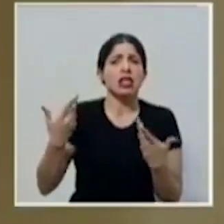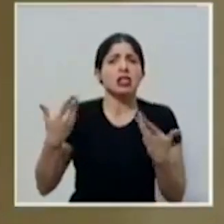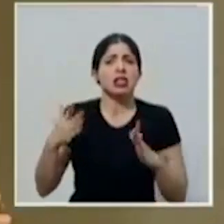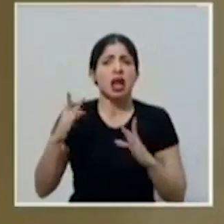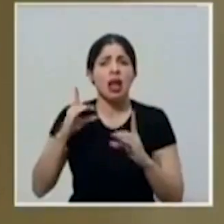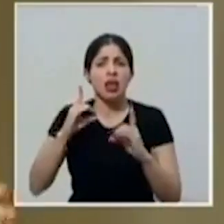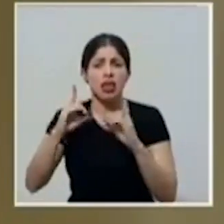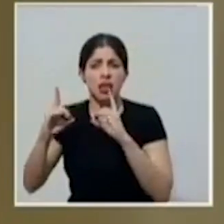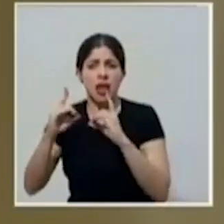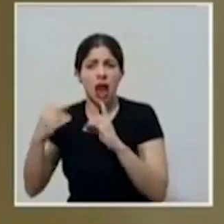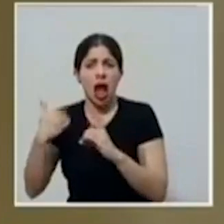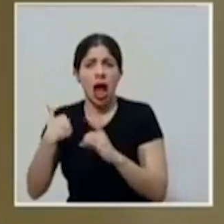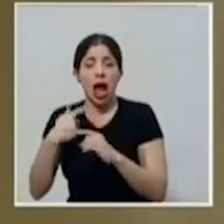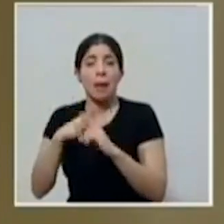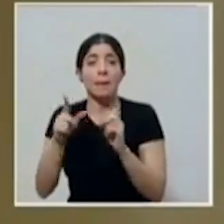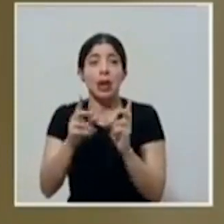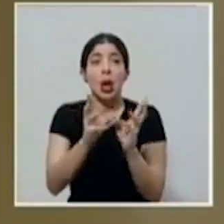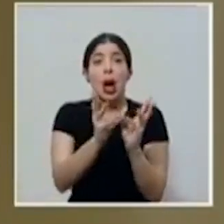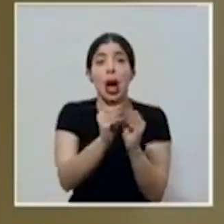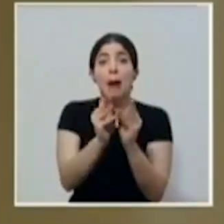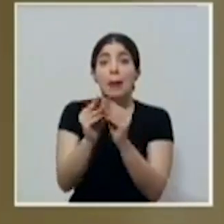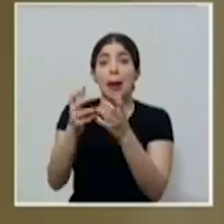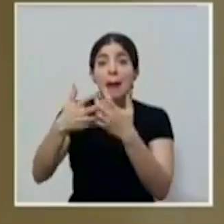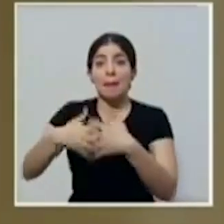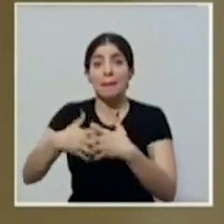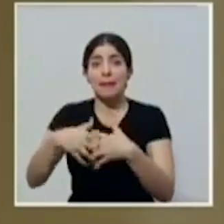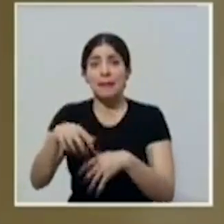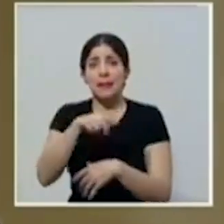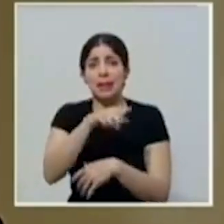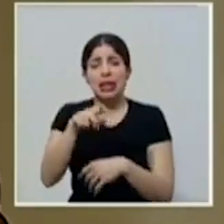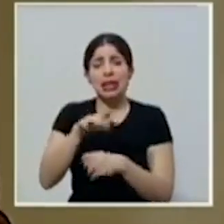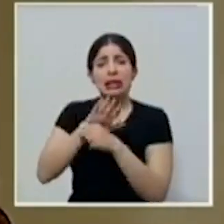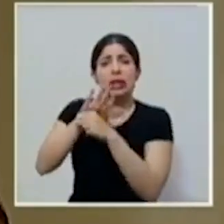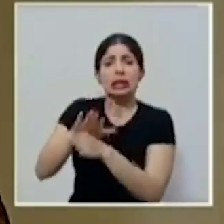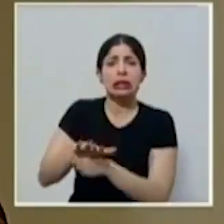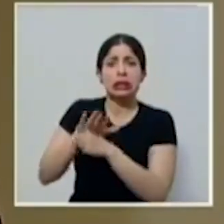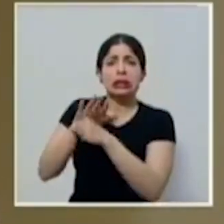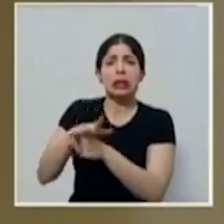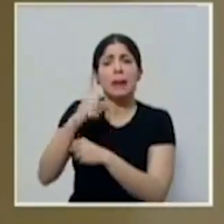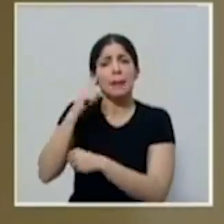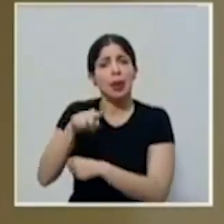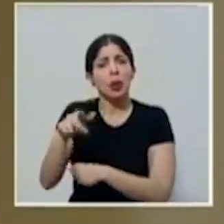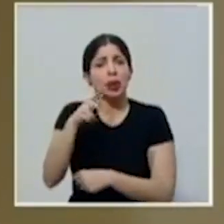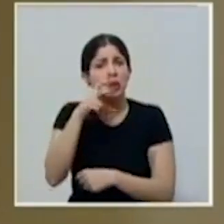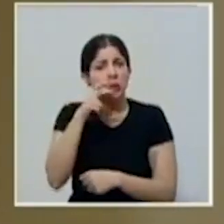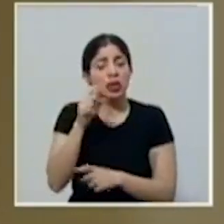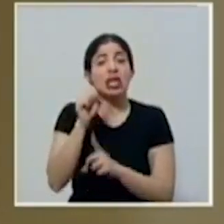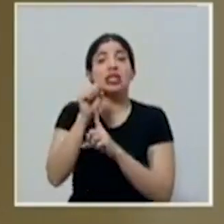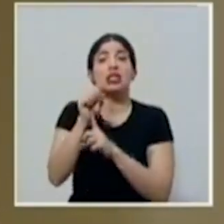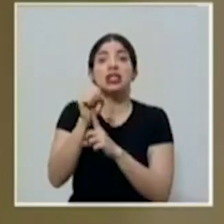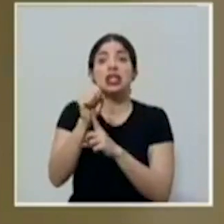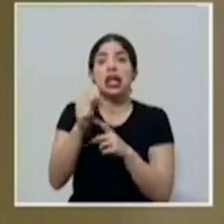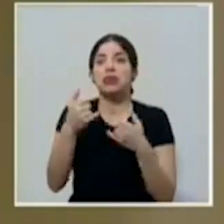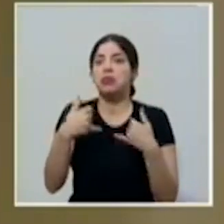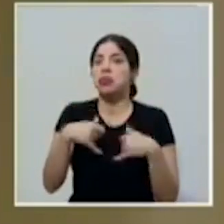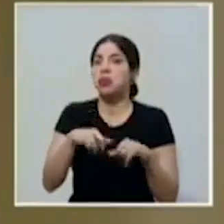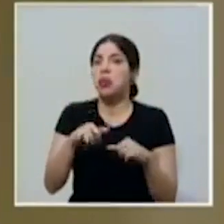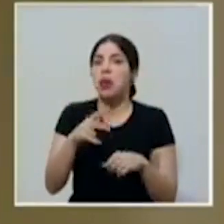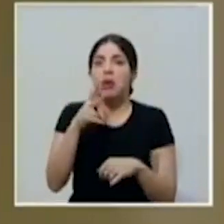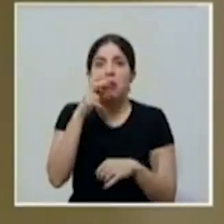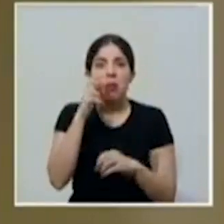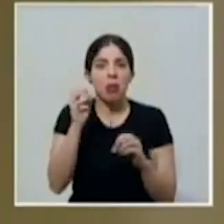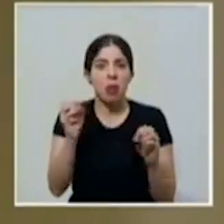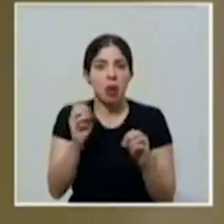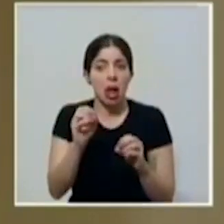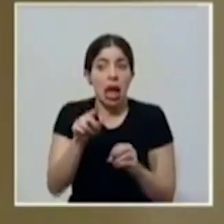permanentemente si las cámaras empresariales tuvieron que presionar para que se les escuchara y los sindicatos siguen sin ser escuchados?